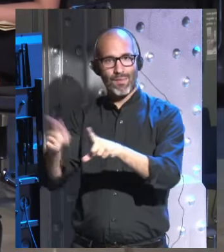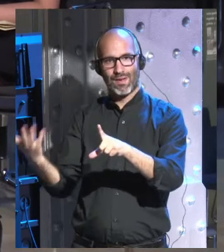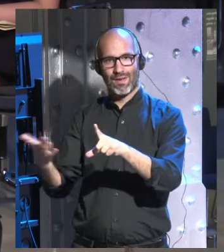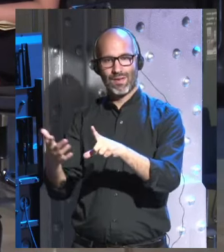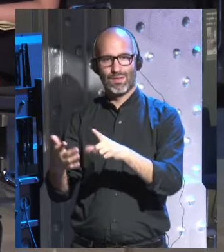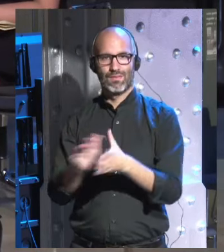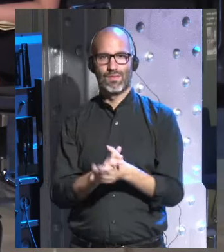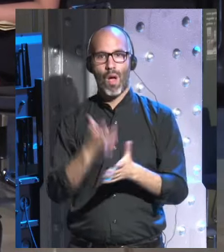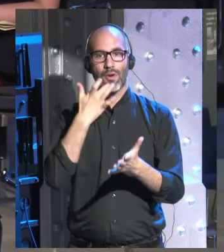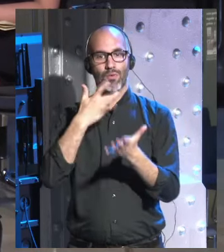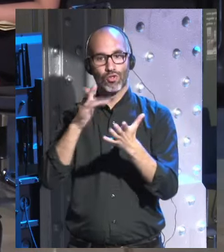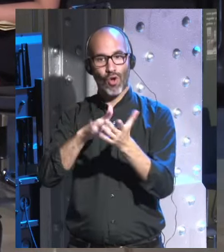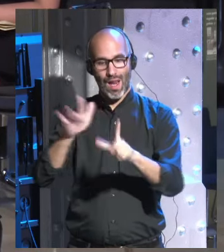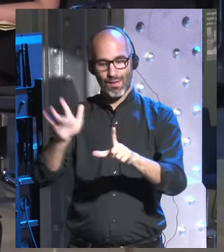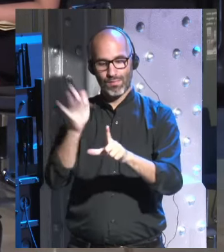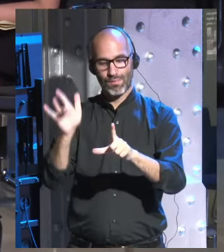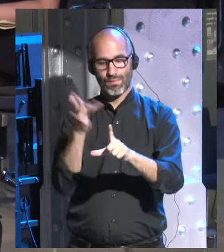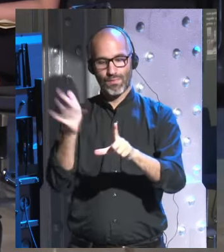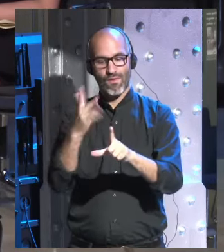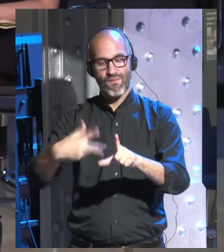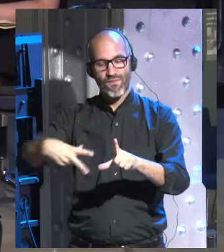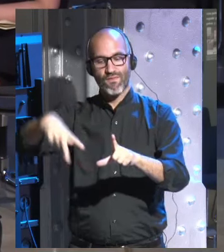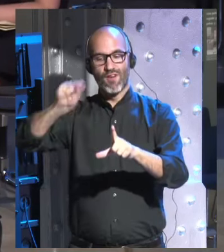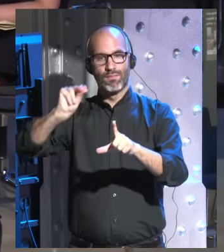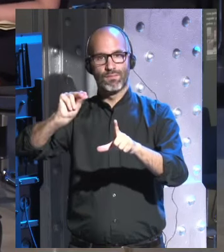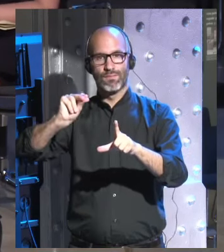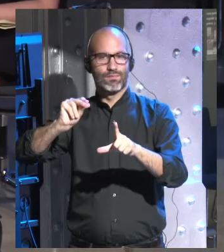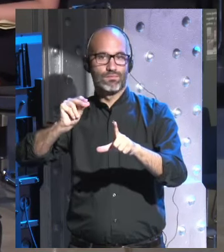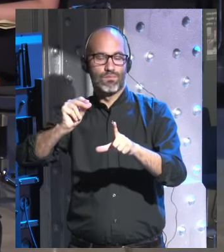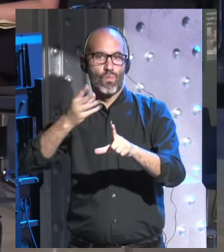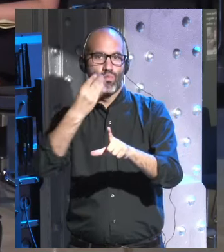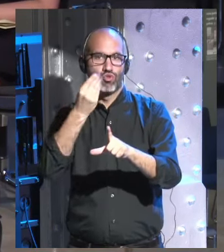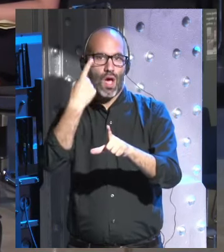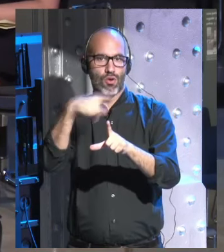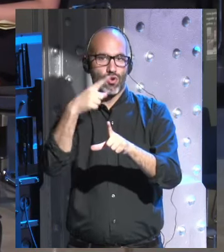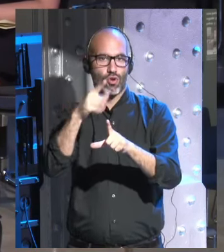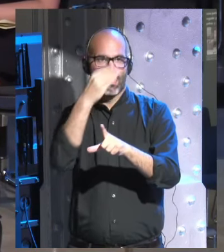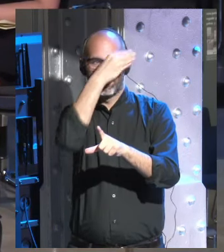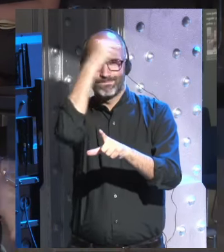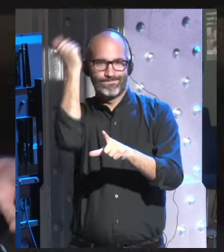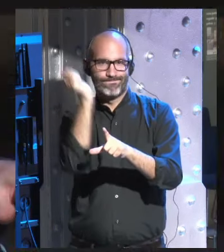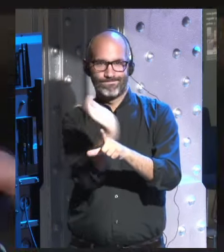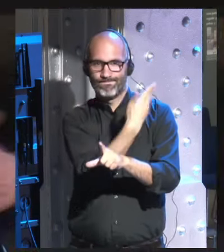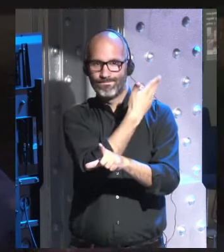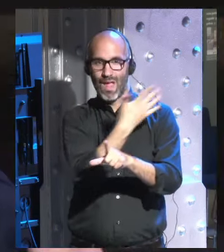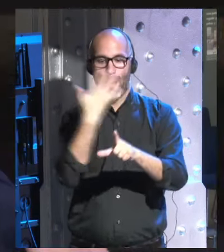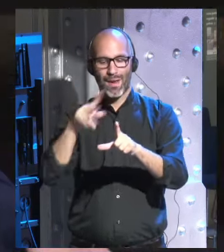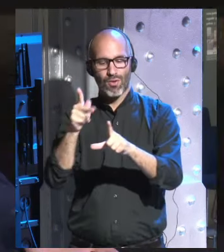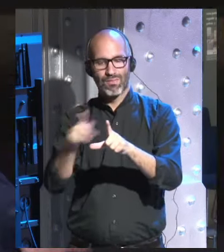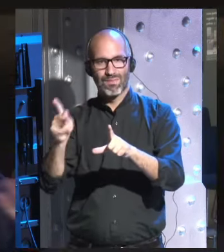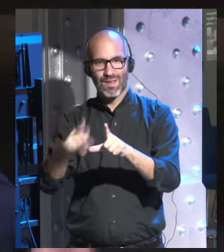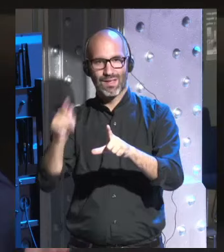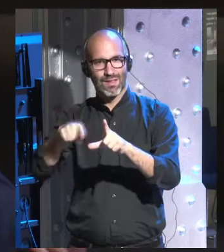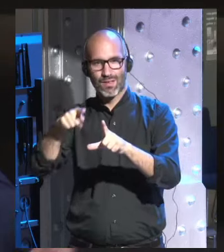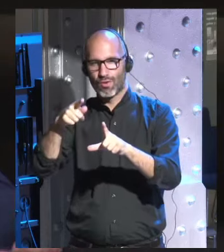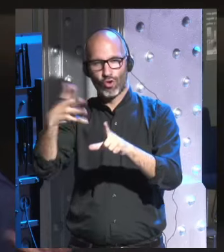cuando uno termina de leer el libro bueno se le olvida la mayoría de las cosas que ha leído eso suele ocurrir pero el libro nunca olvidará